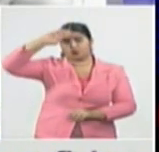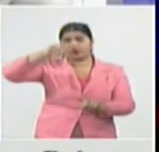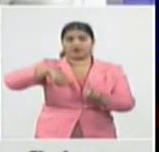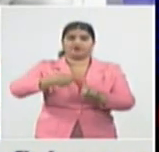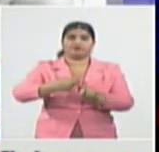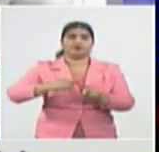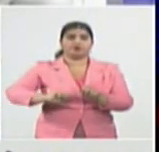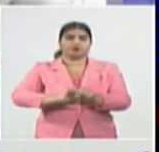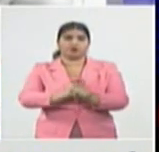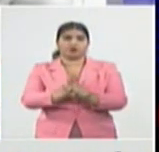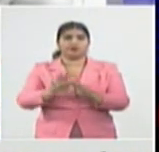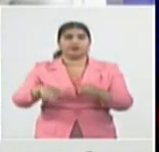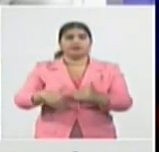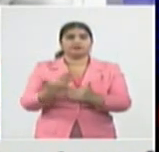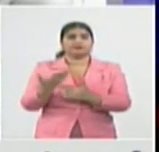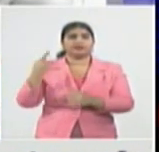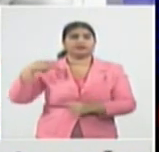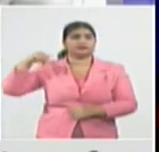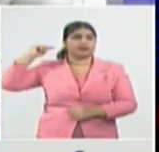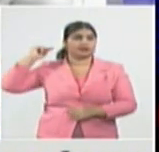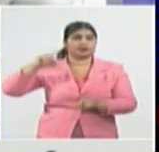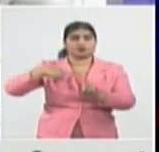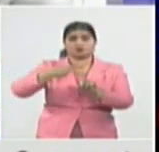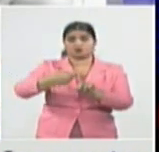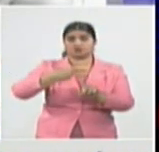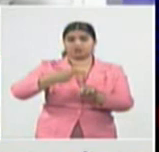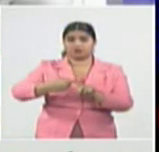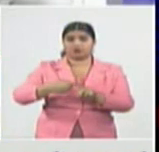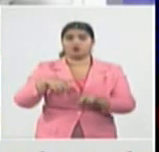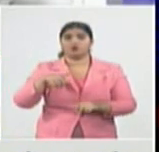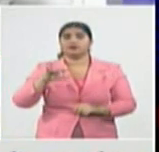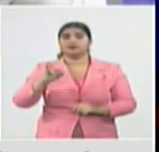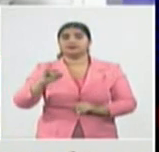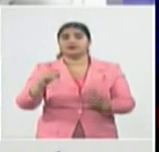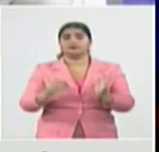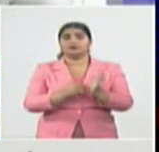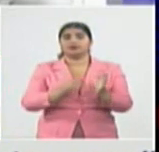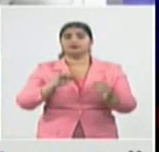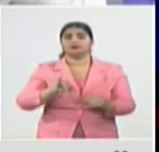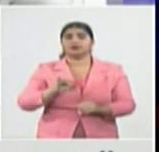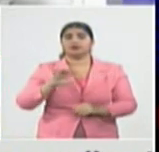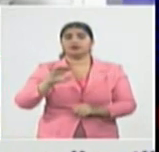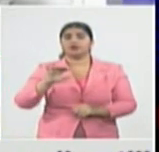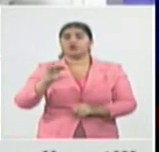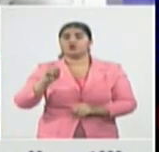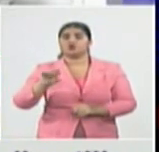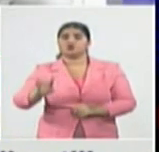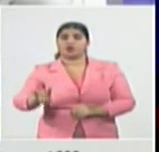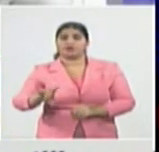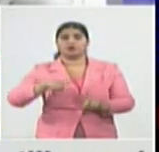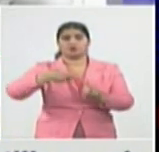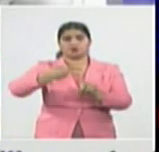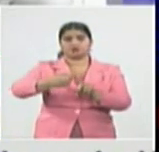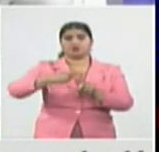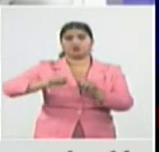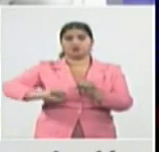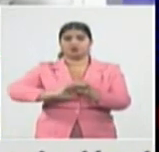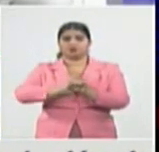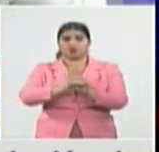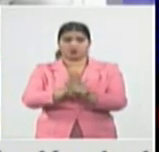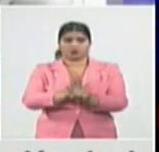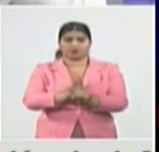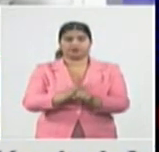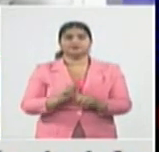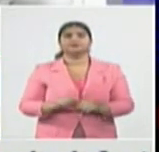cierre del día de ayer la Nación reporta 6.609 pacientes diagnosticados con la COVID